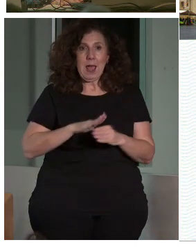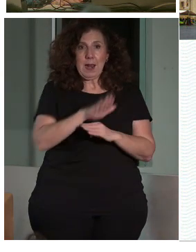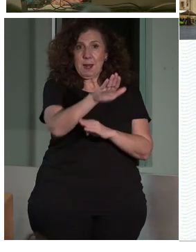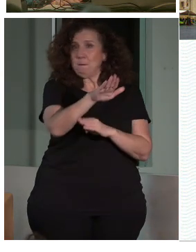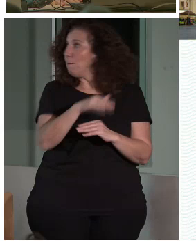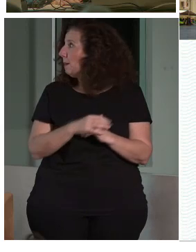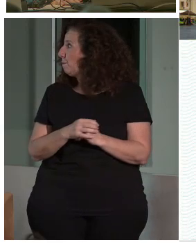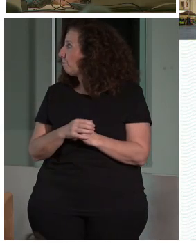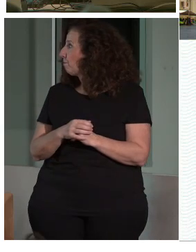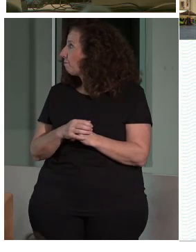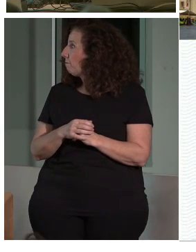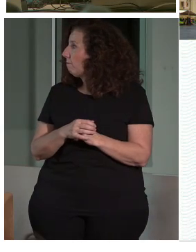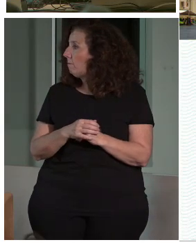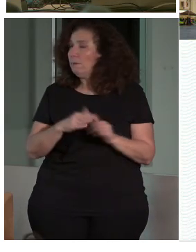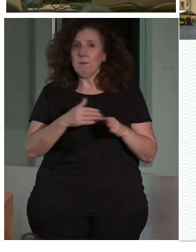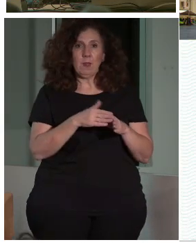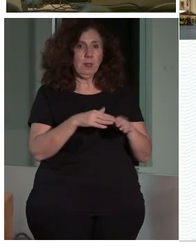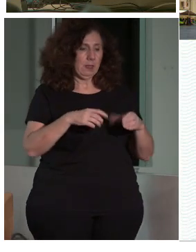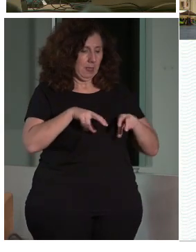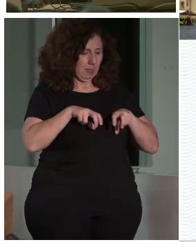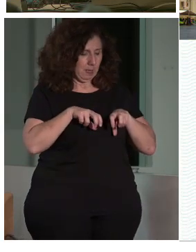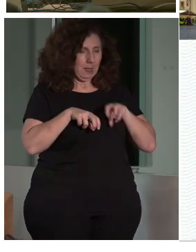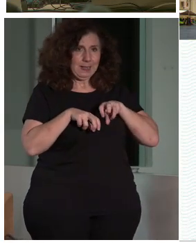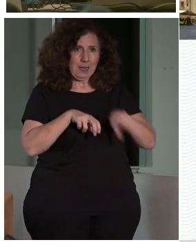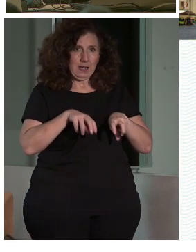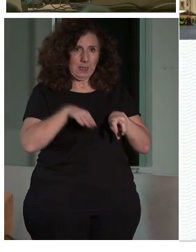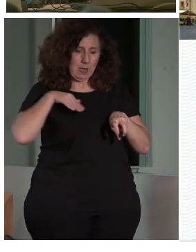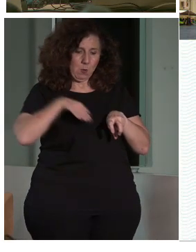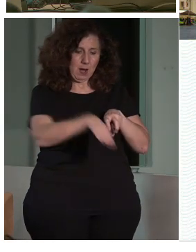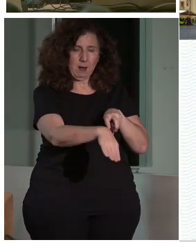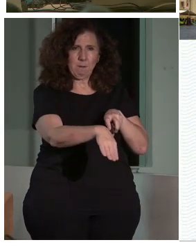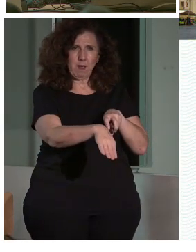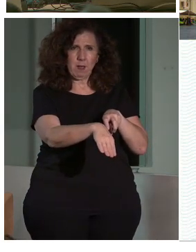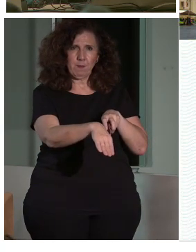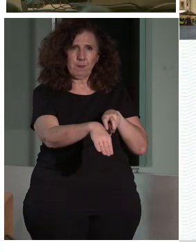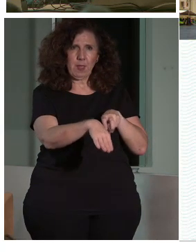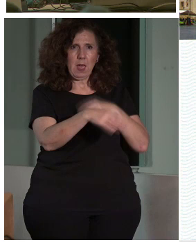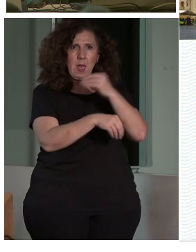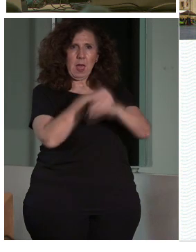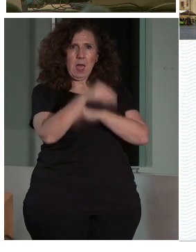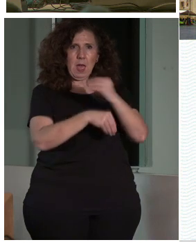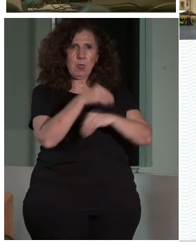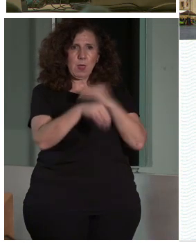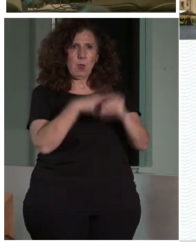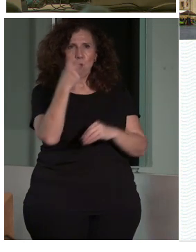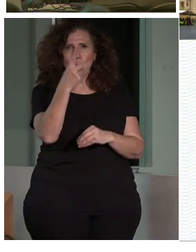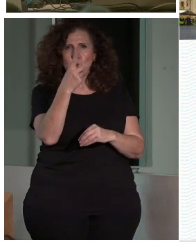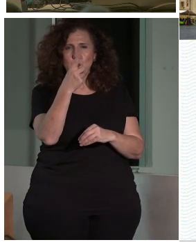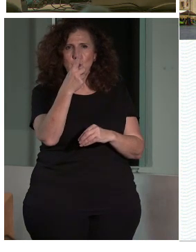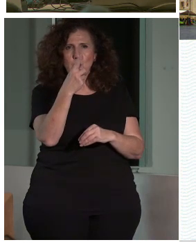rampa, esta intervención me producía, es lo que hablábamos, intervenir en patrimonio requiere calidad,